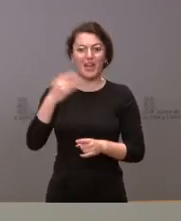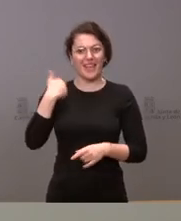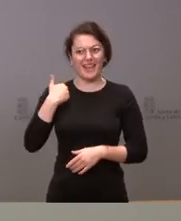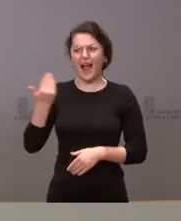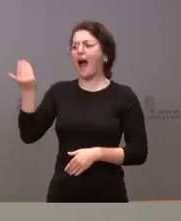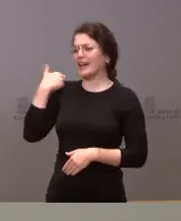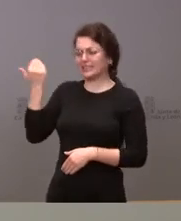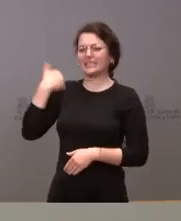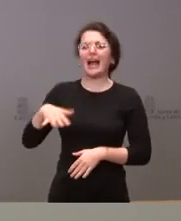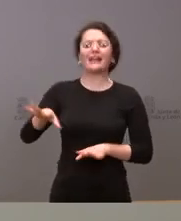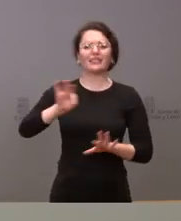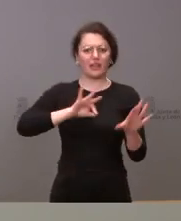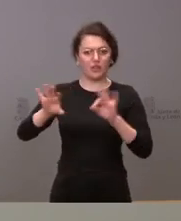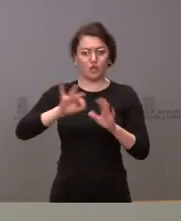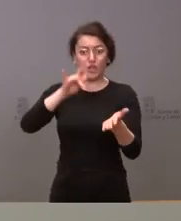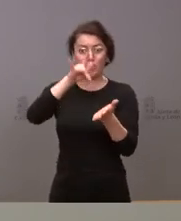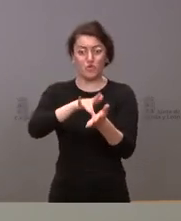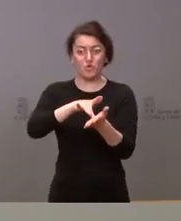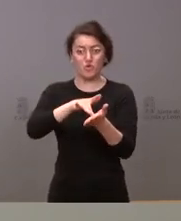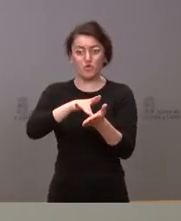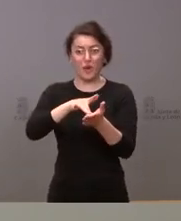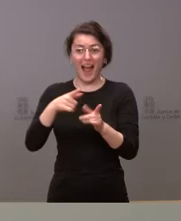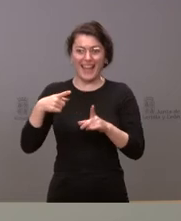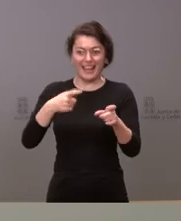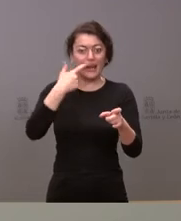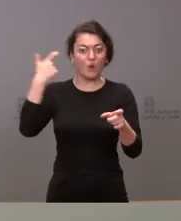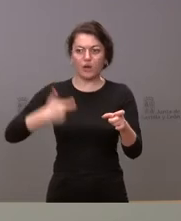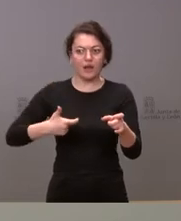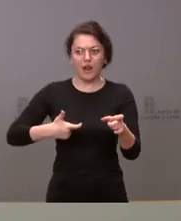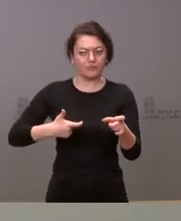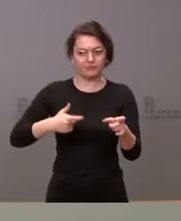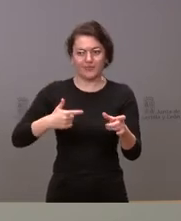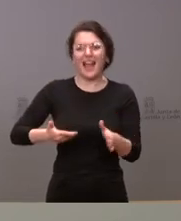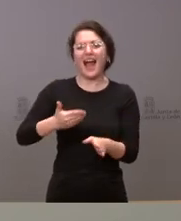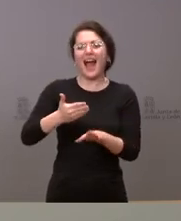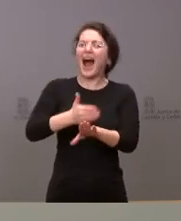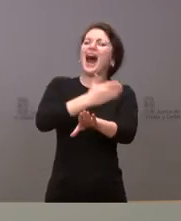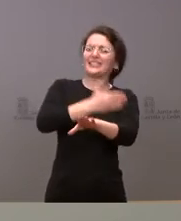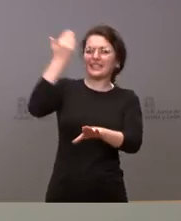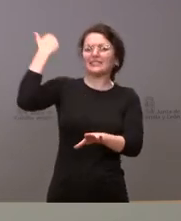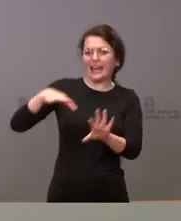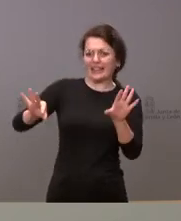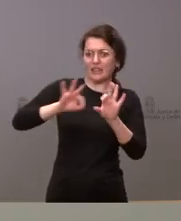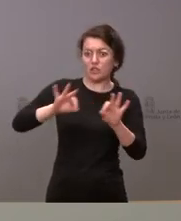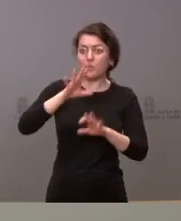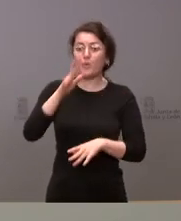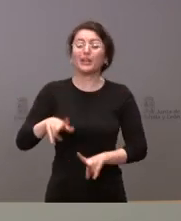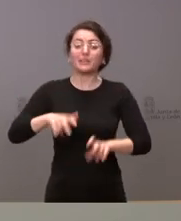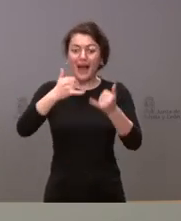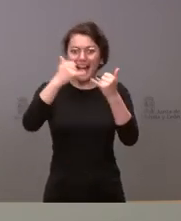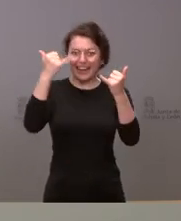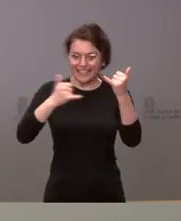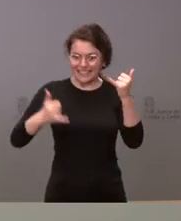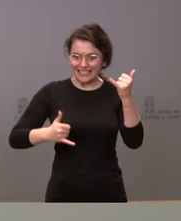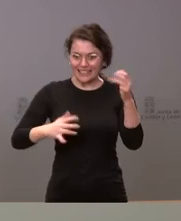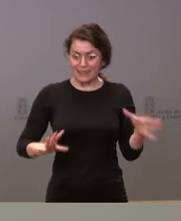antes de la situación de Ucrania porque el problema de la crisis actual y el problema de la inflación no es un problema vinculado